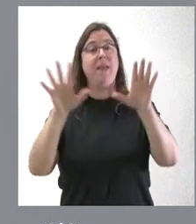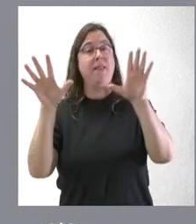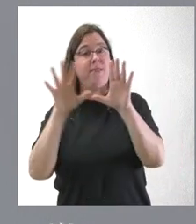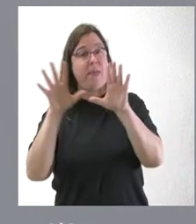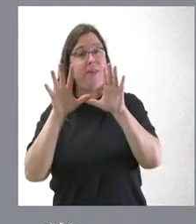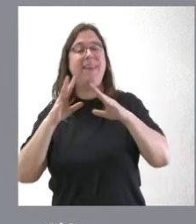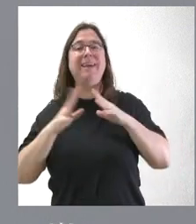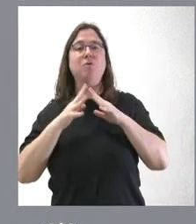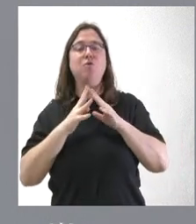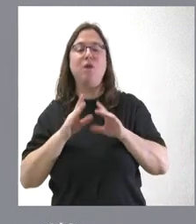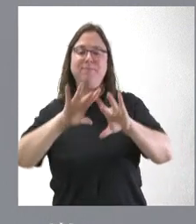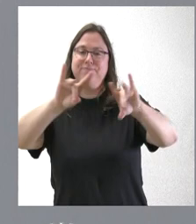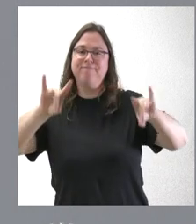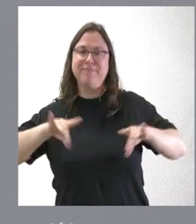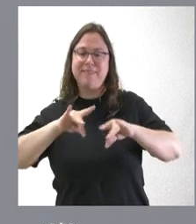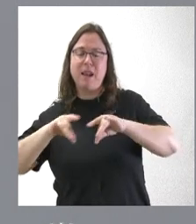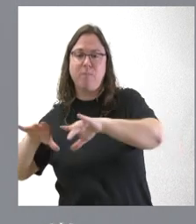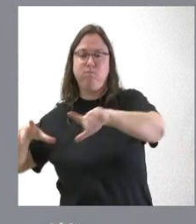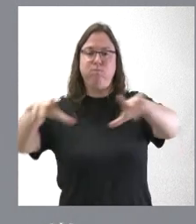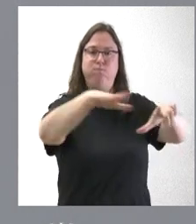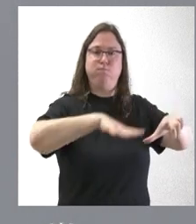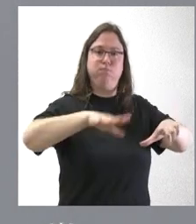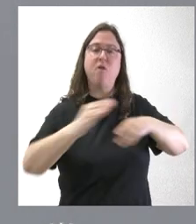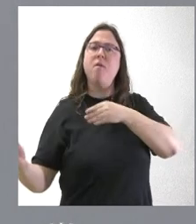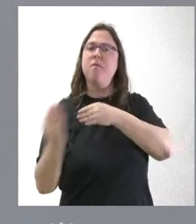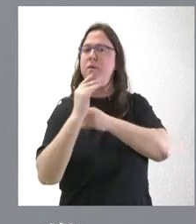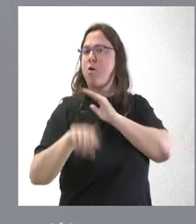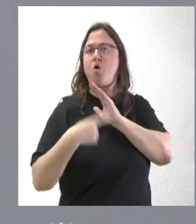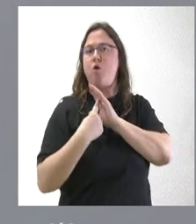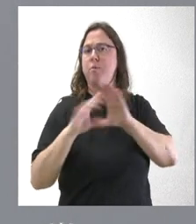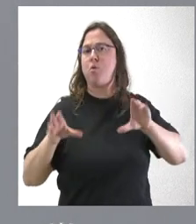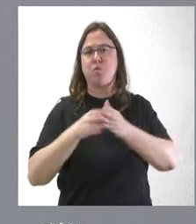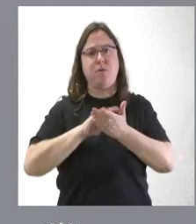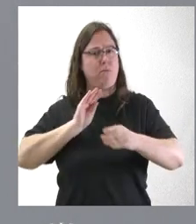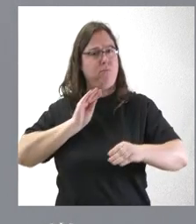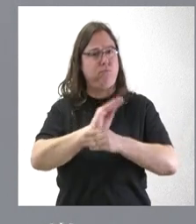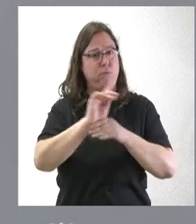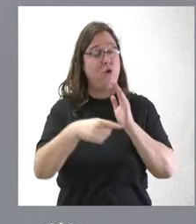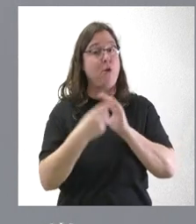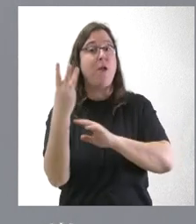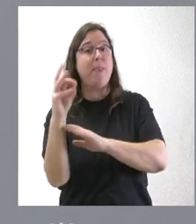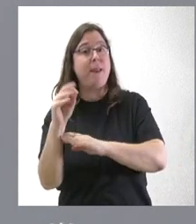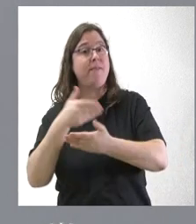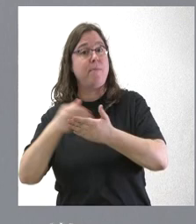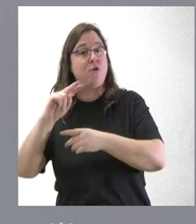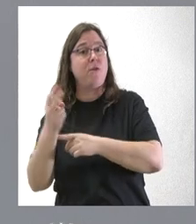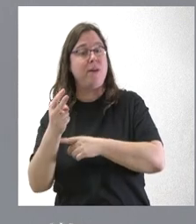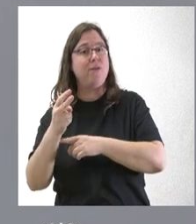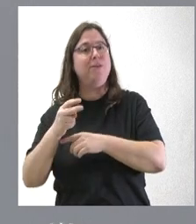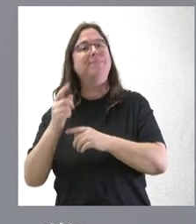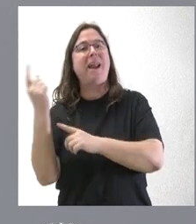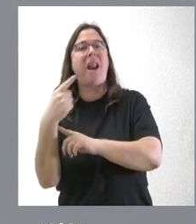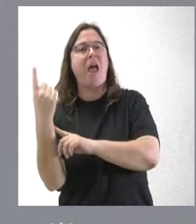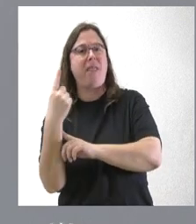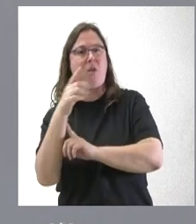infraestructuras de concentración parcelaria financiados íntegramente por la Junta de Castilla y León y 30 millones de euros son infraestructuras de regadío